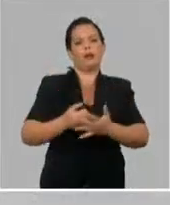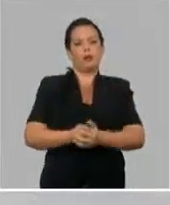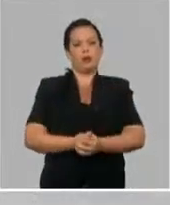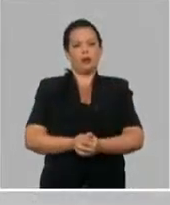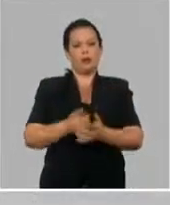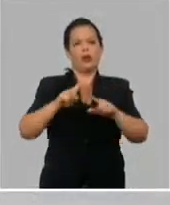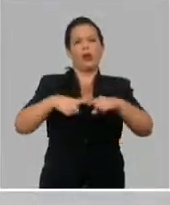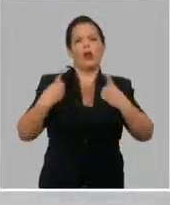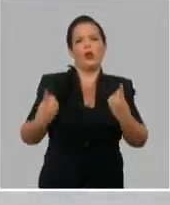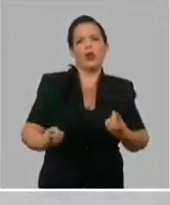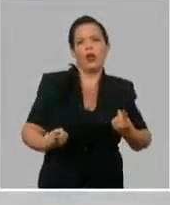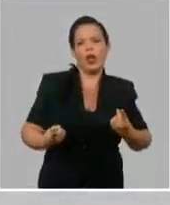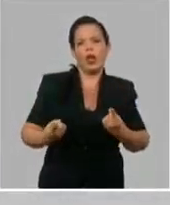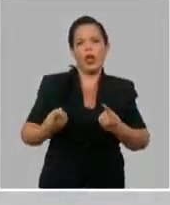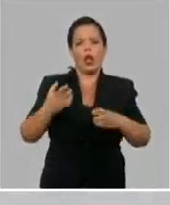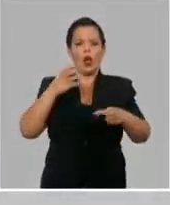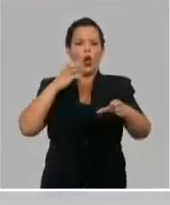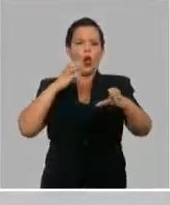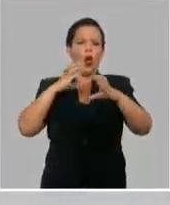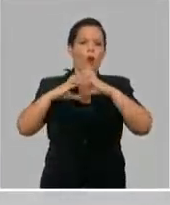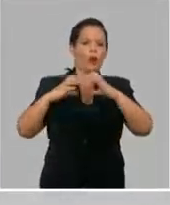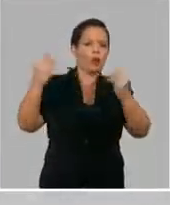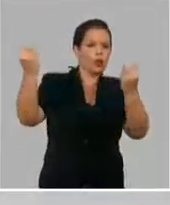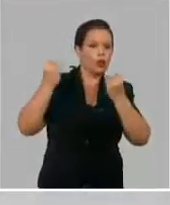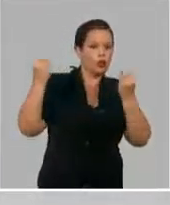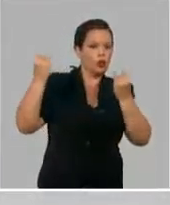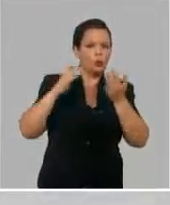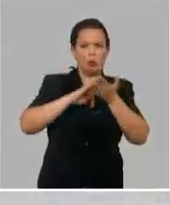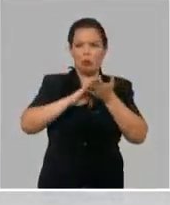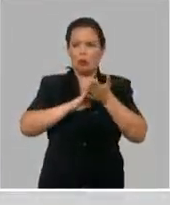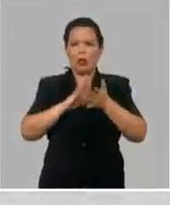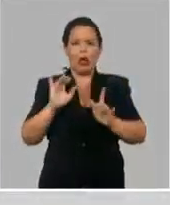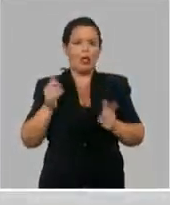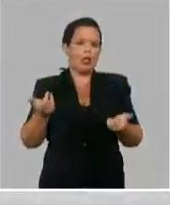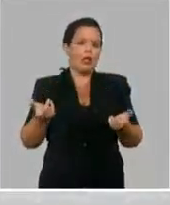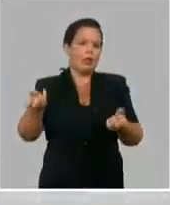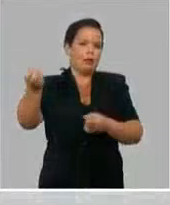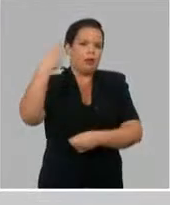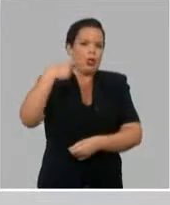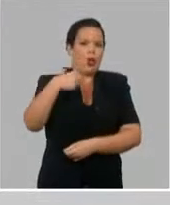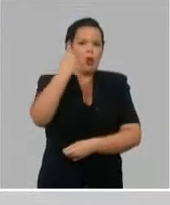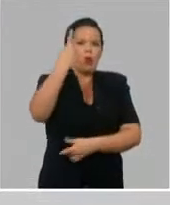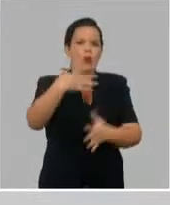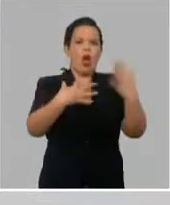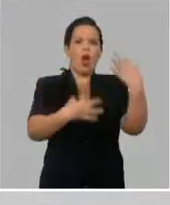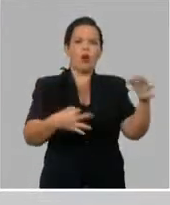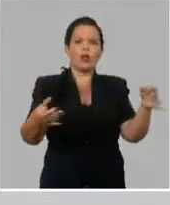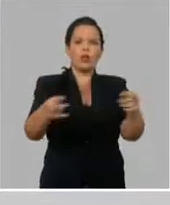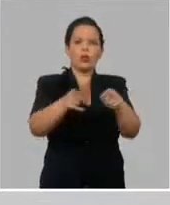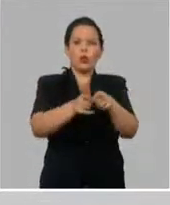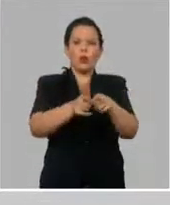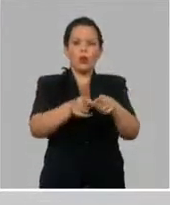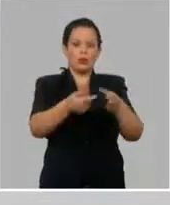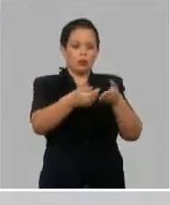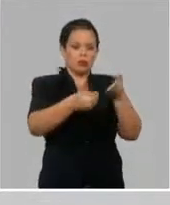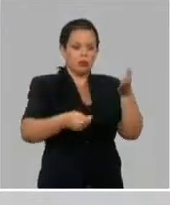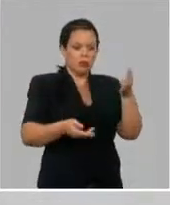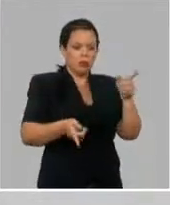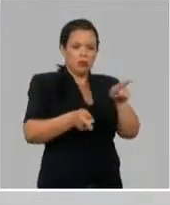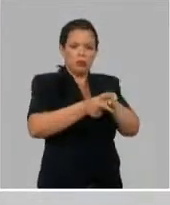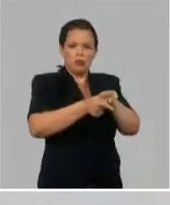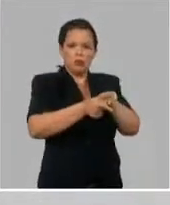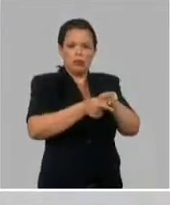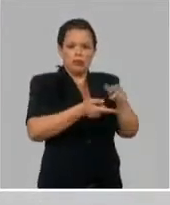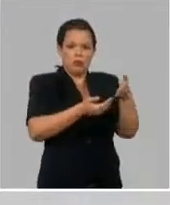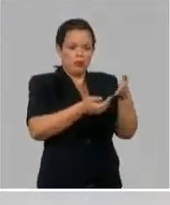datos científicos fue mínima. Una hoja de resumen de datos clínicos de un inicio y